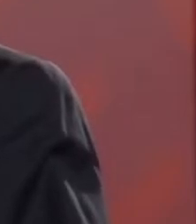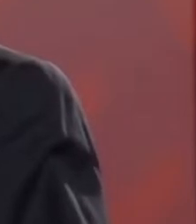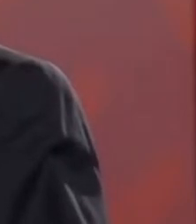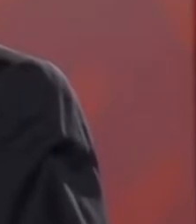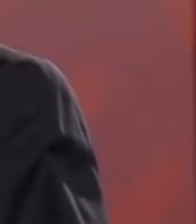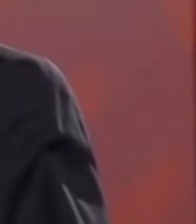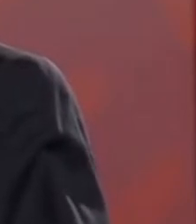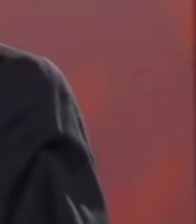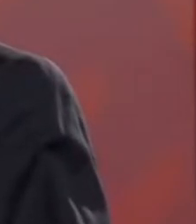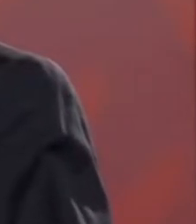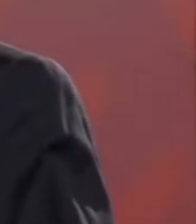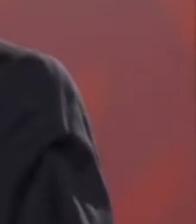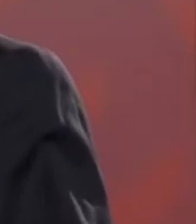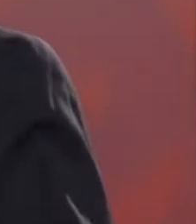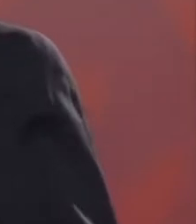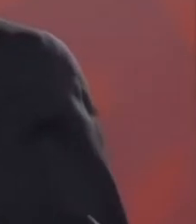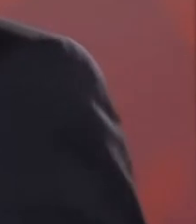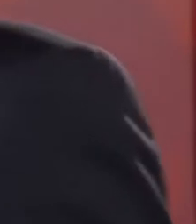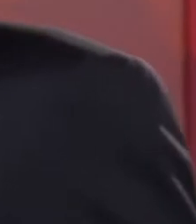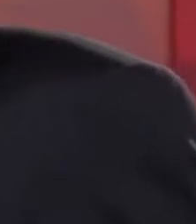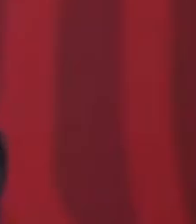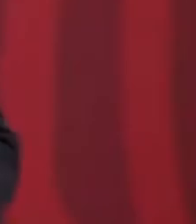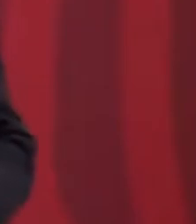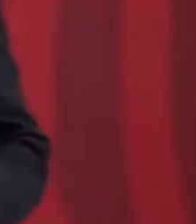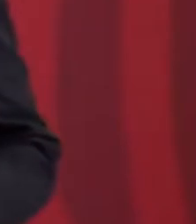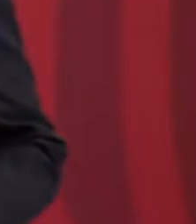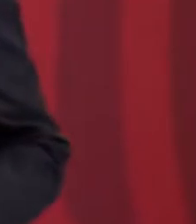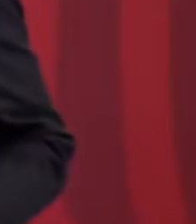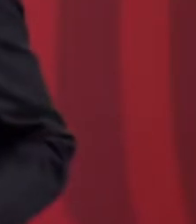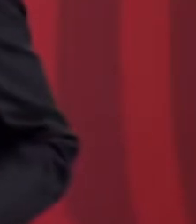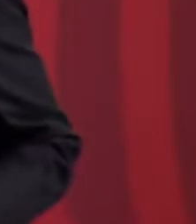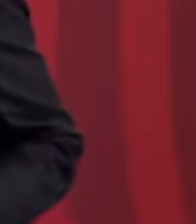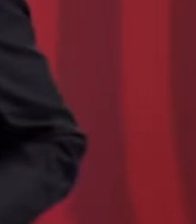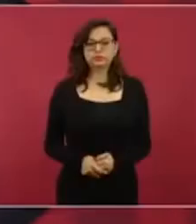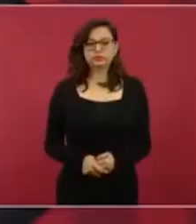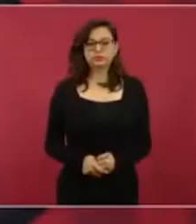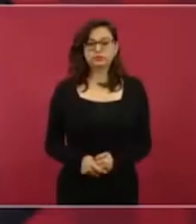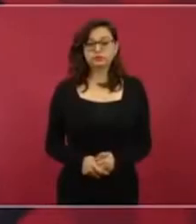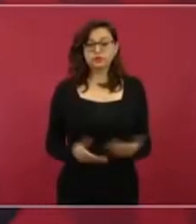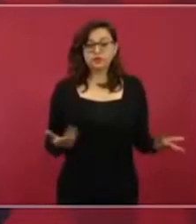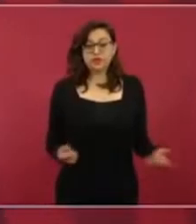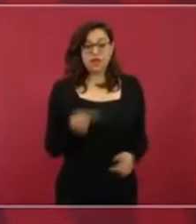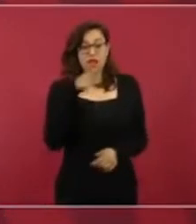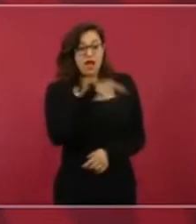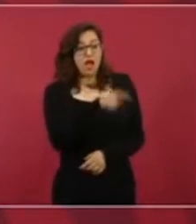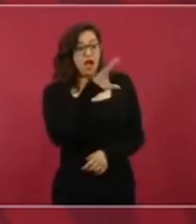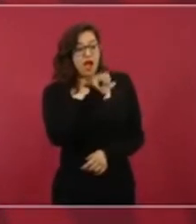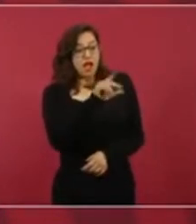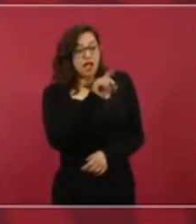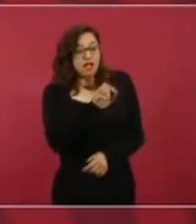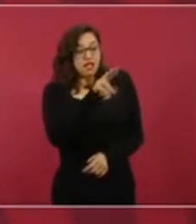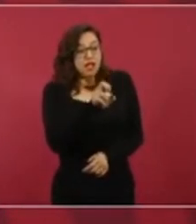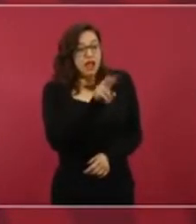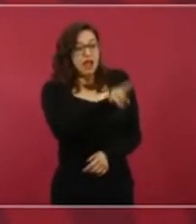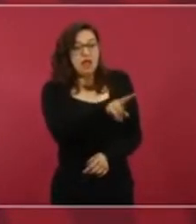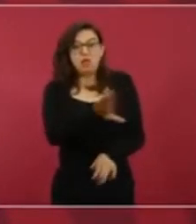tenía como brazo derecho de su gobierno a García Luna.